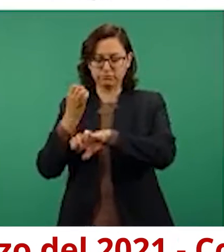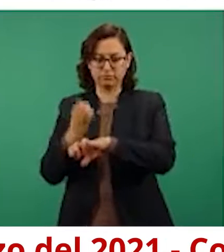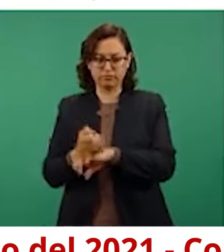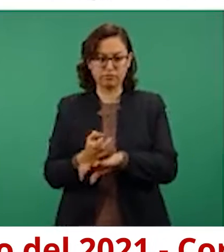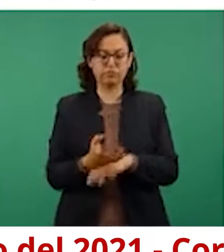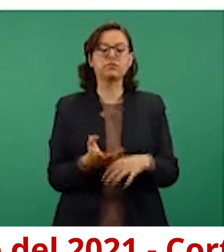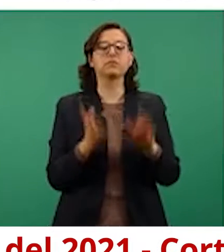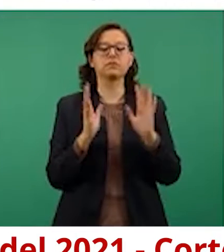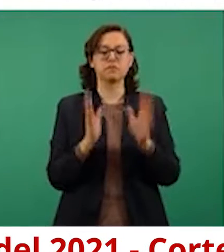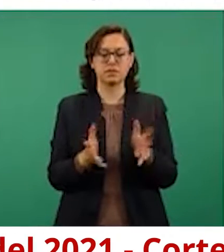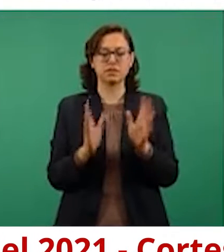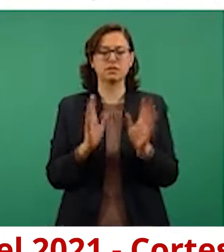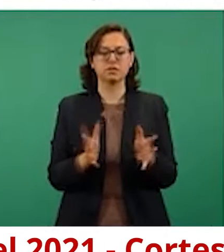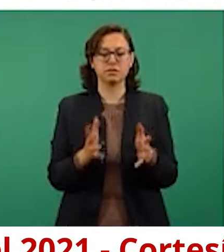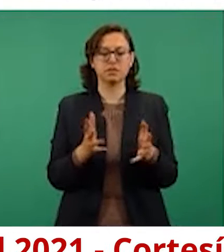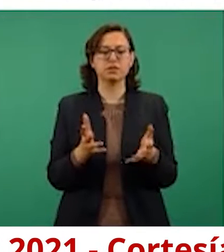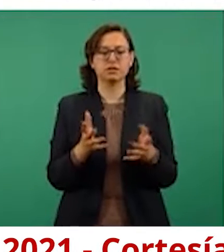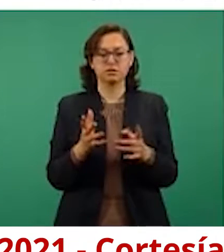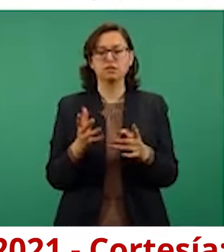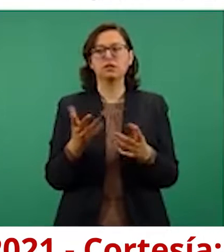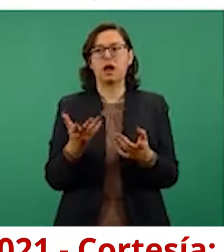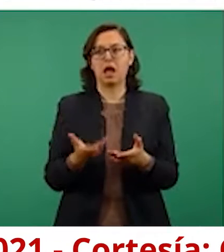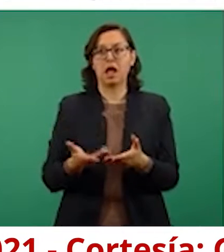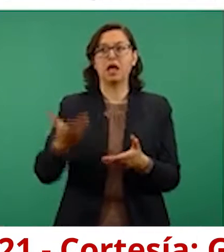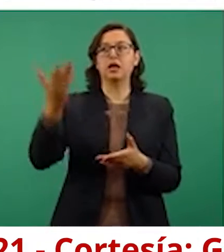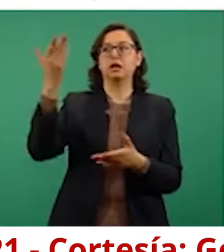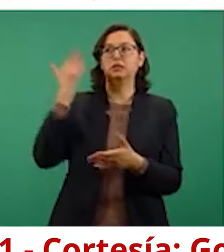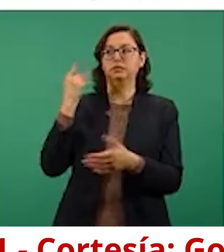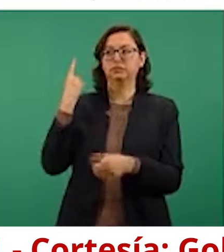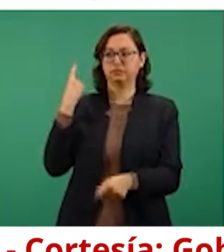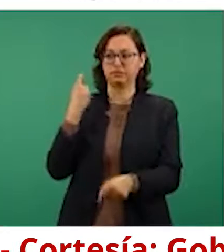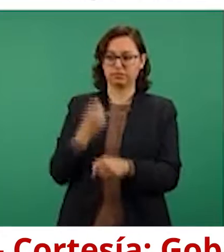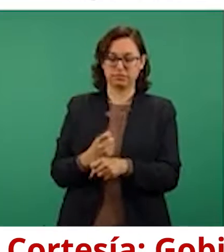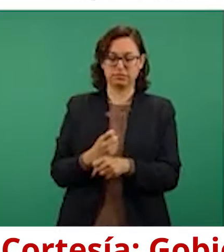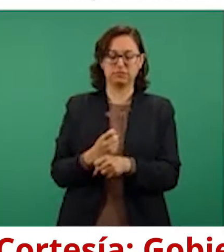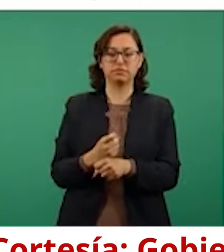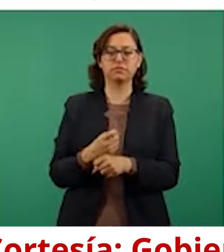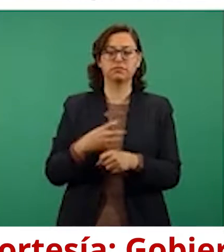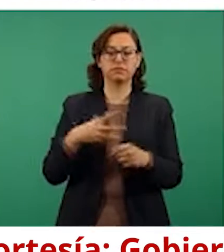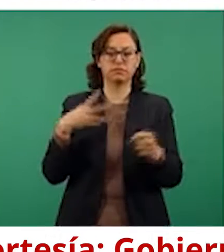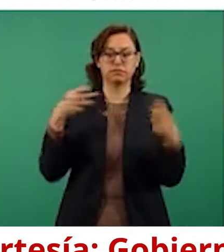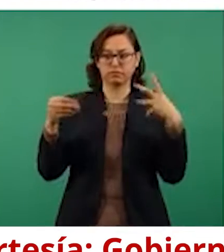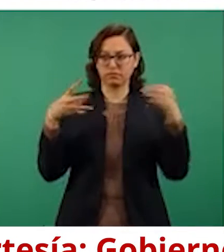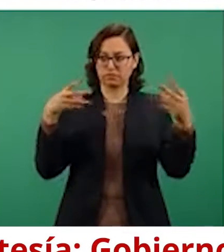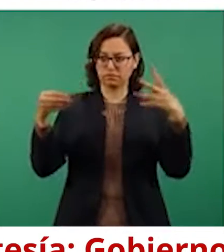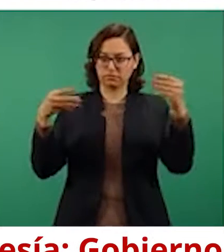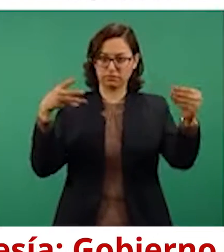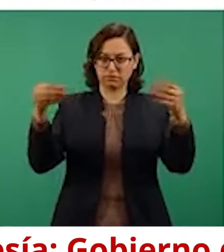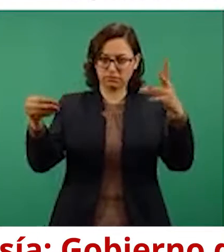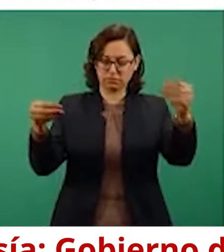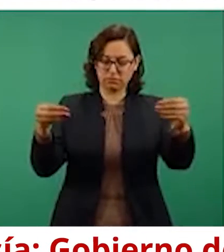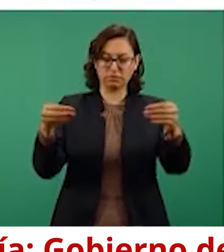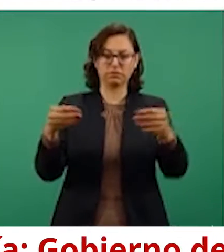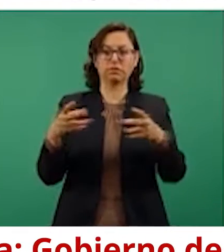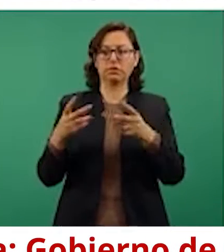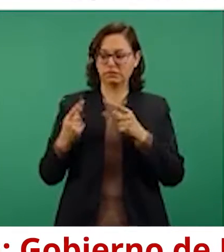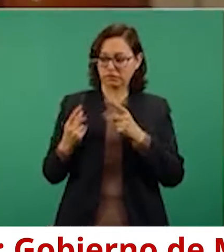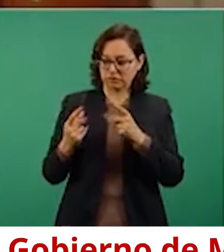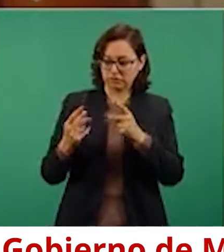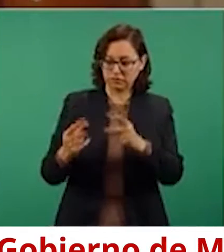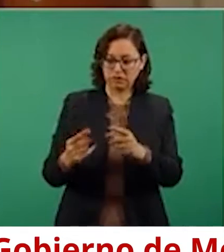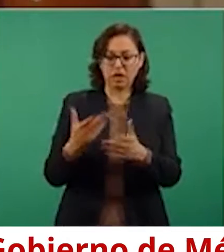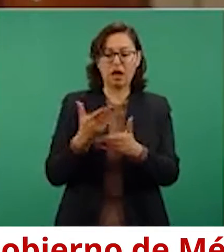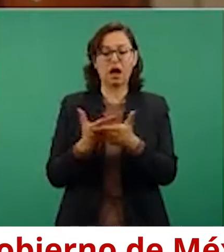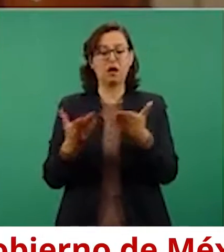en relación a la primera oleada de casos, se logró hacer con mayor rapidez y mayor